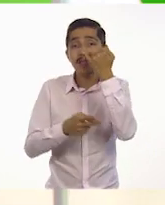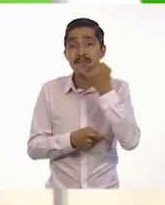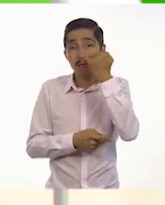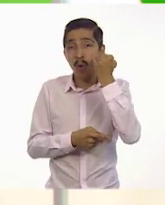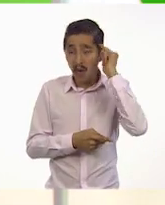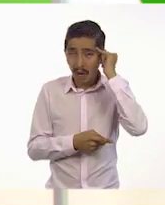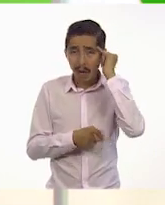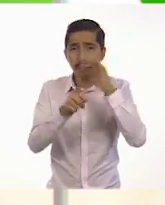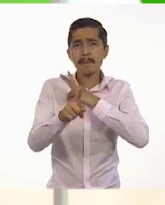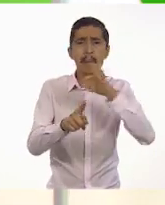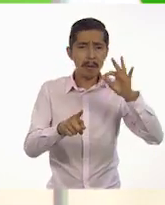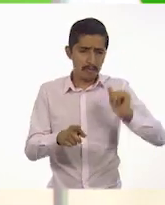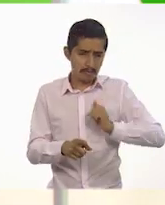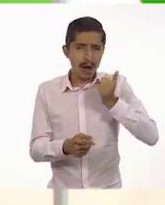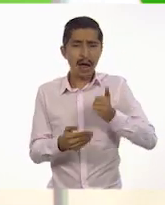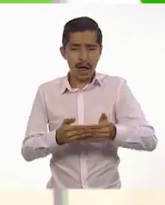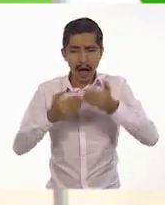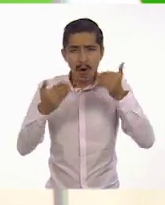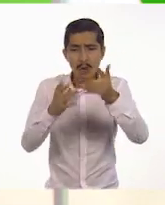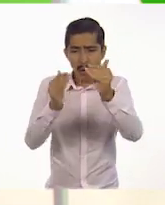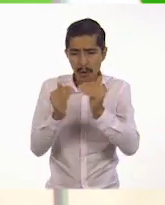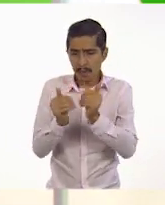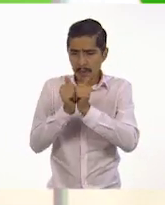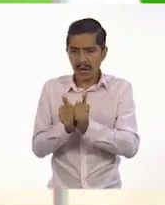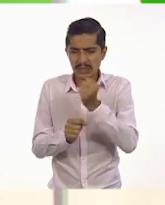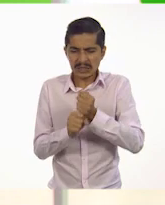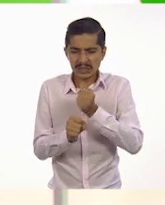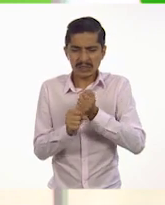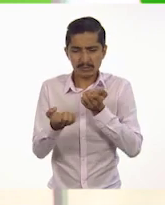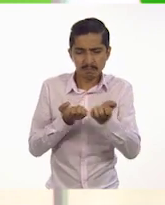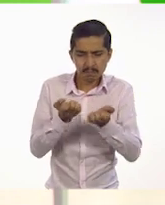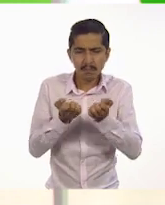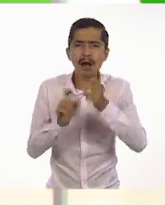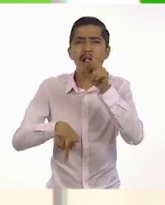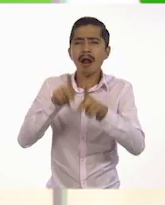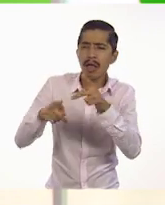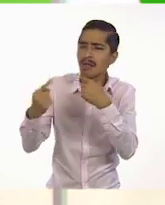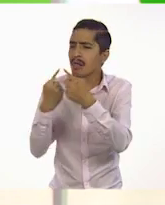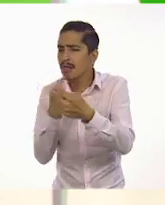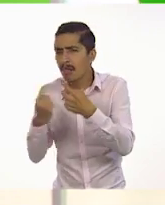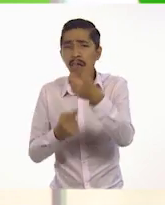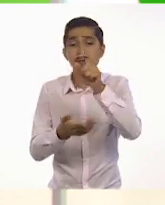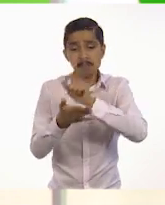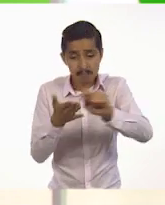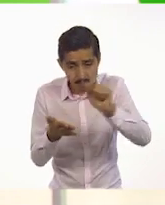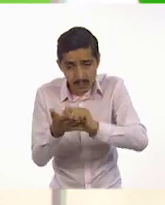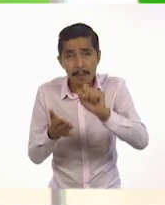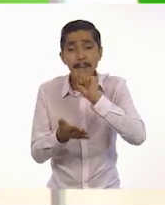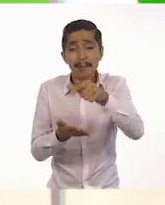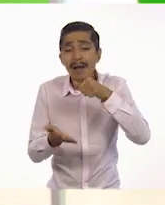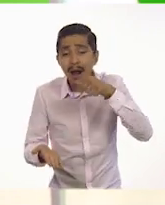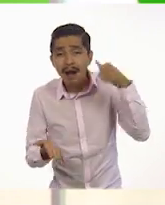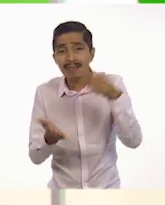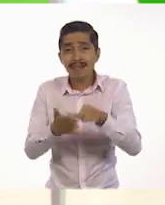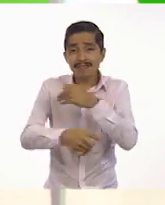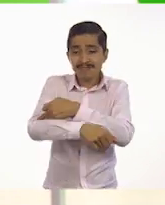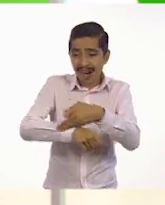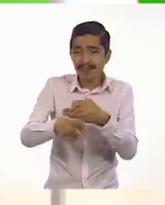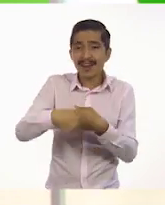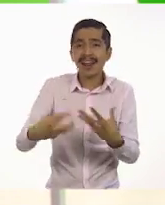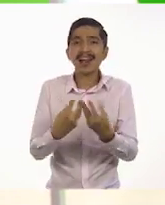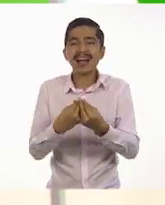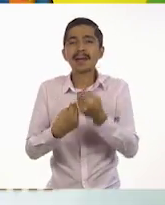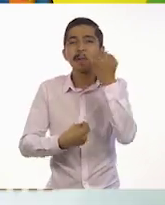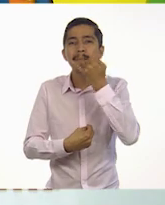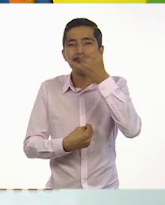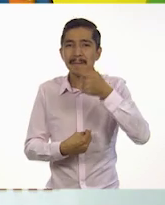¿por qué no aprovechas este momento que estamos en casa para practicarla y platicas y escribes cartas con tu familia en tu lengua